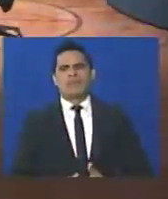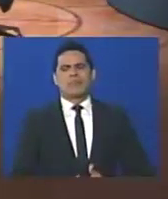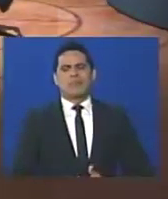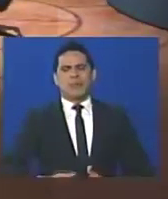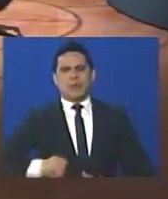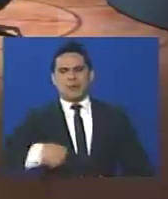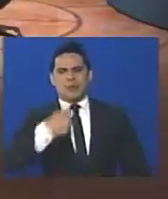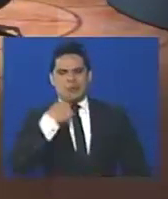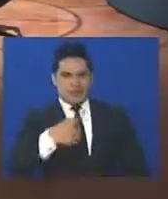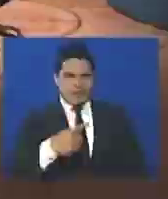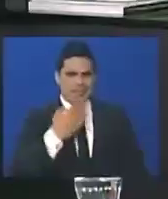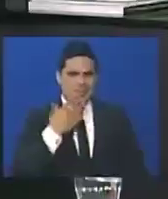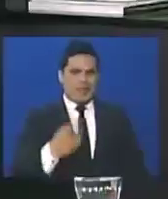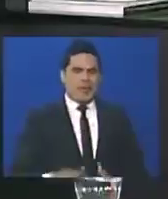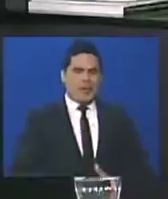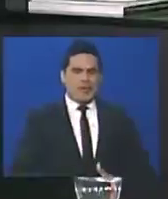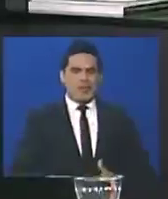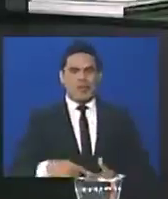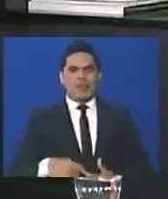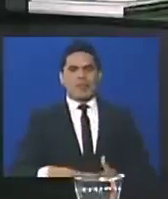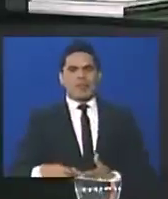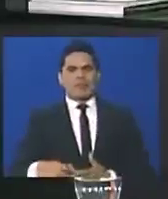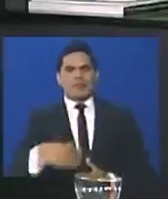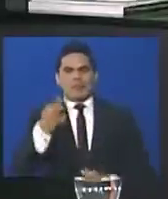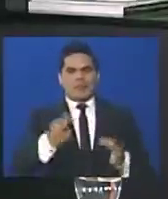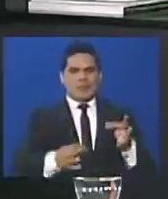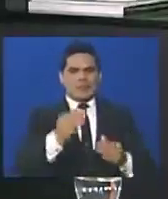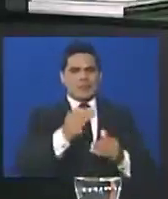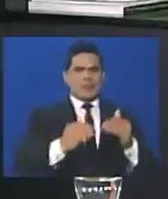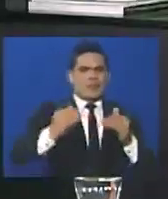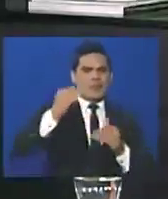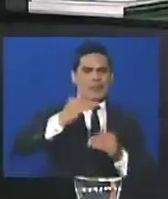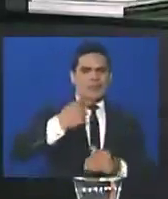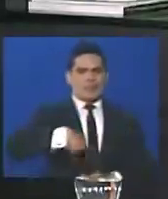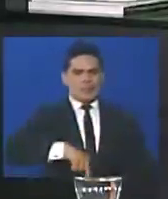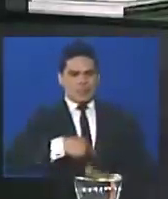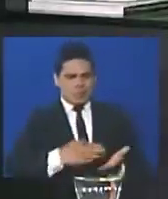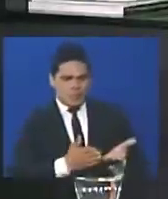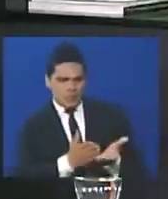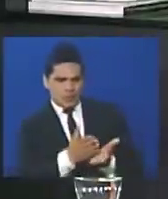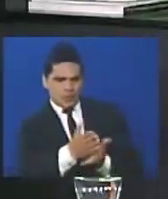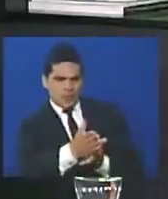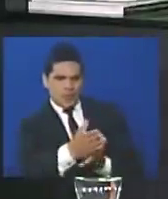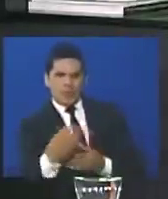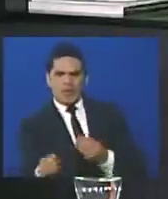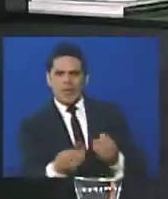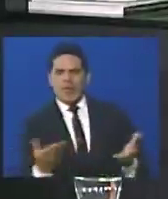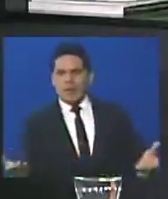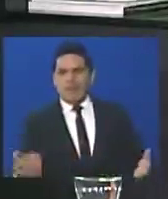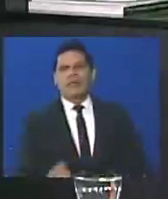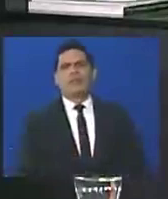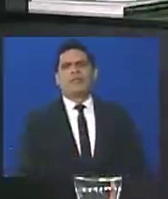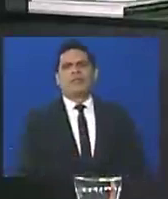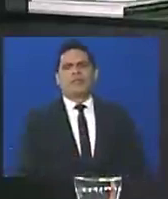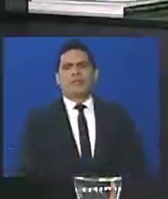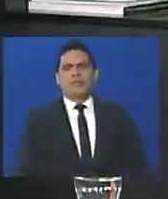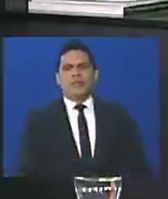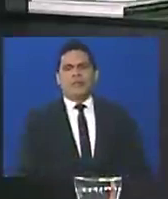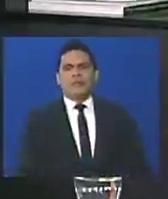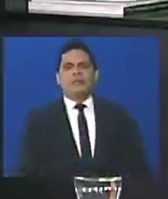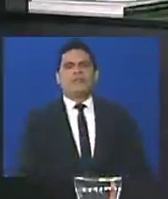cuando uno dice, largo y tortuoso camino, termino, entonces, estamos transitando eso, y queda,